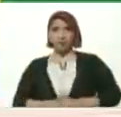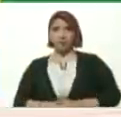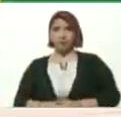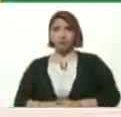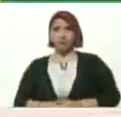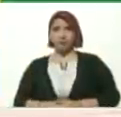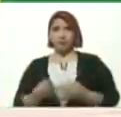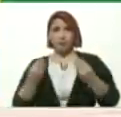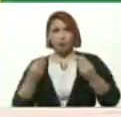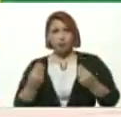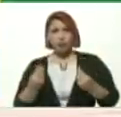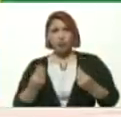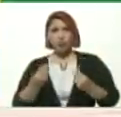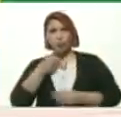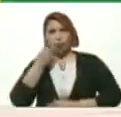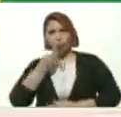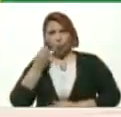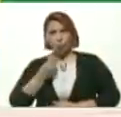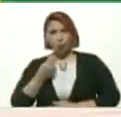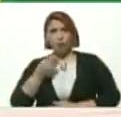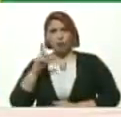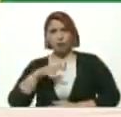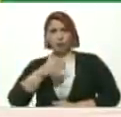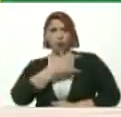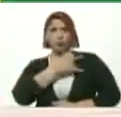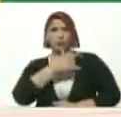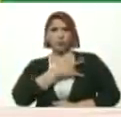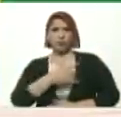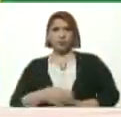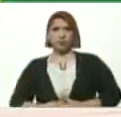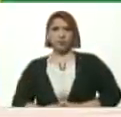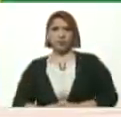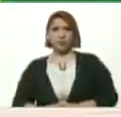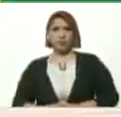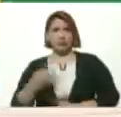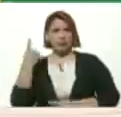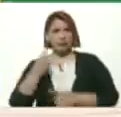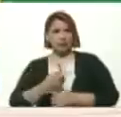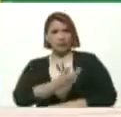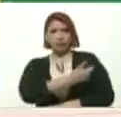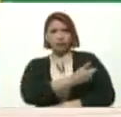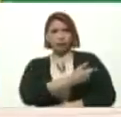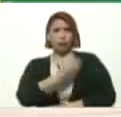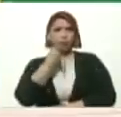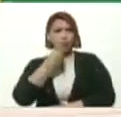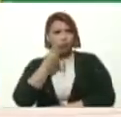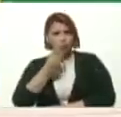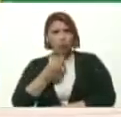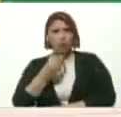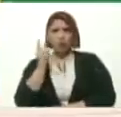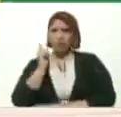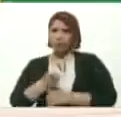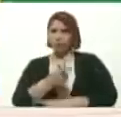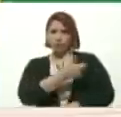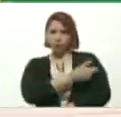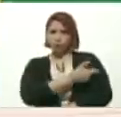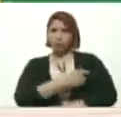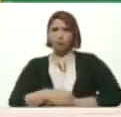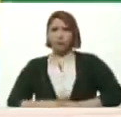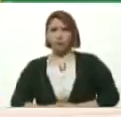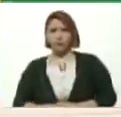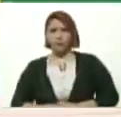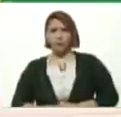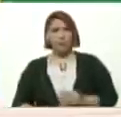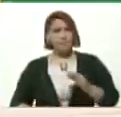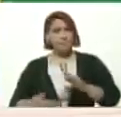muchísimos Muchachos y muchachas De las universidades Ponte Ponte vacuna Ponte Muchachos Ponte tu vacuna Muchacha Vamos a